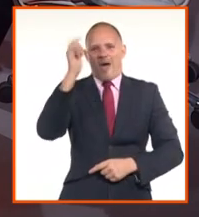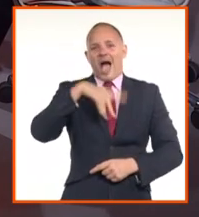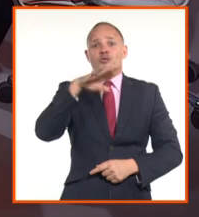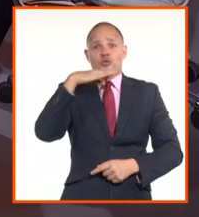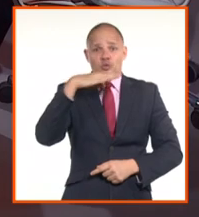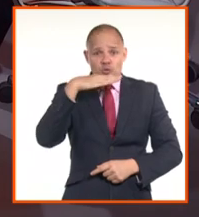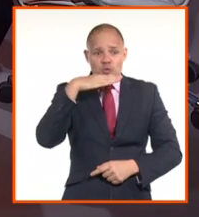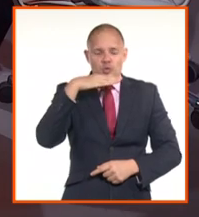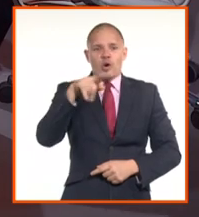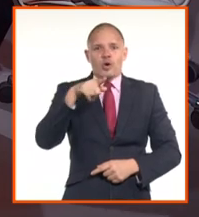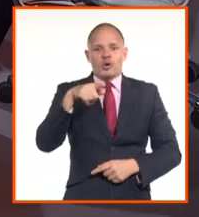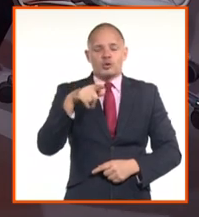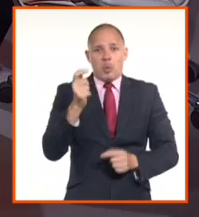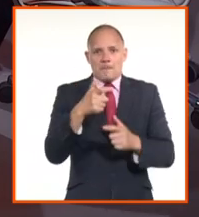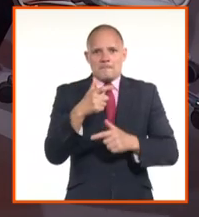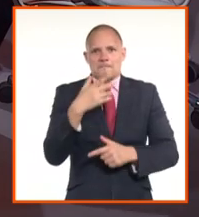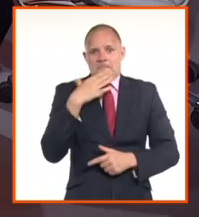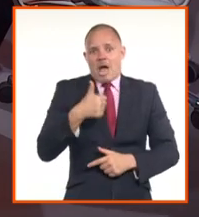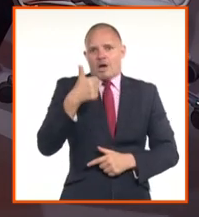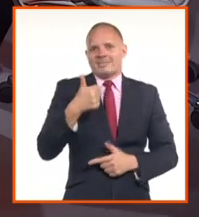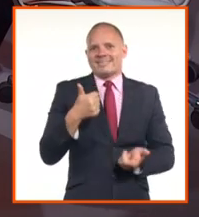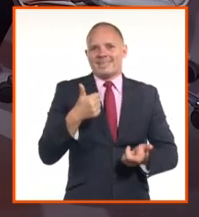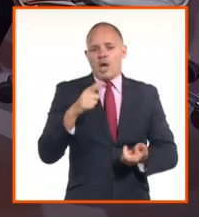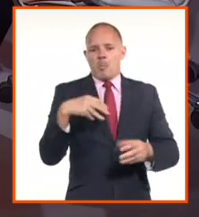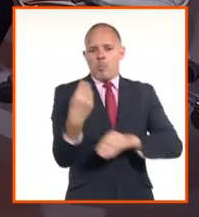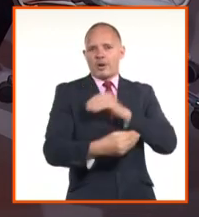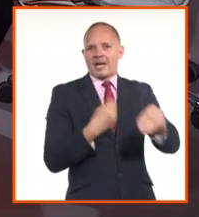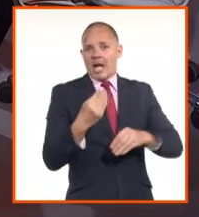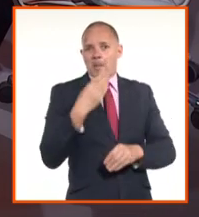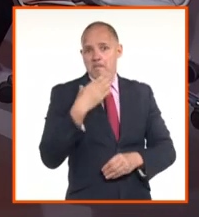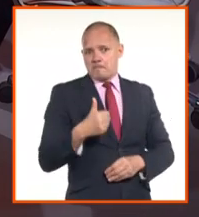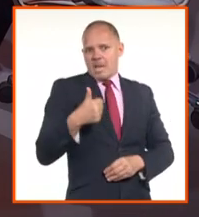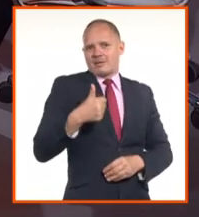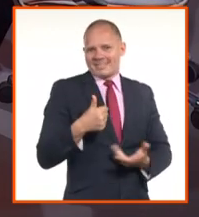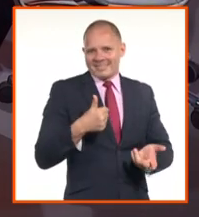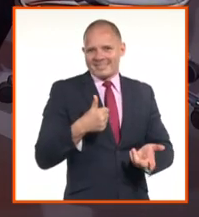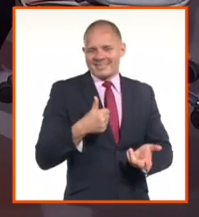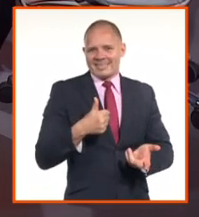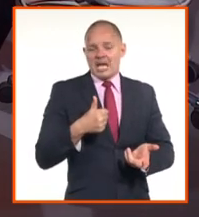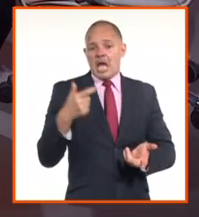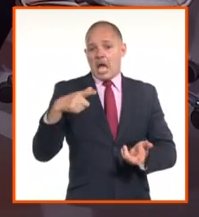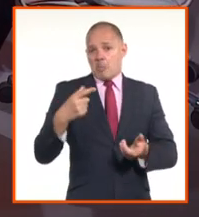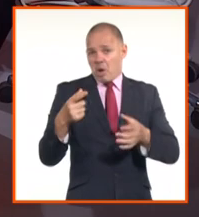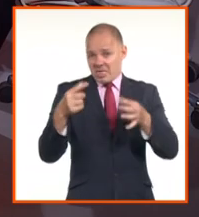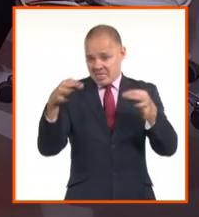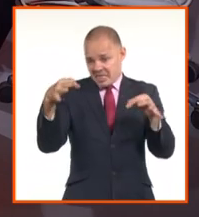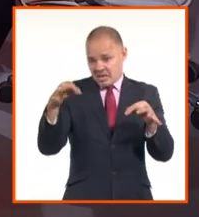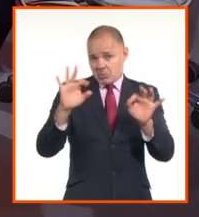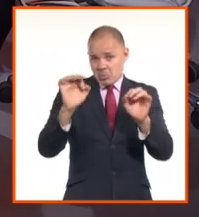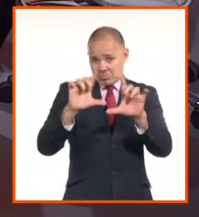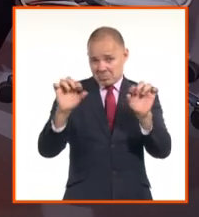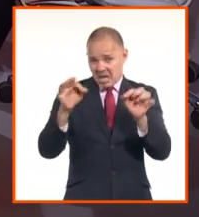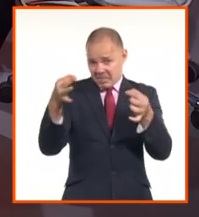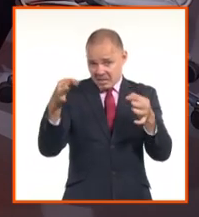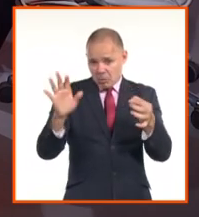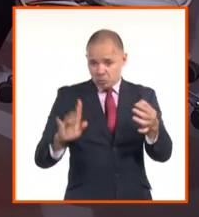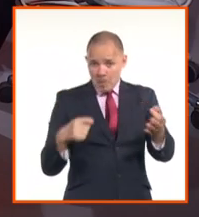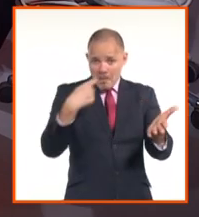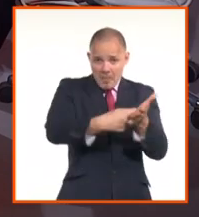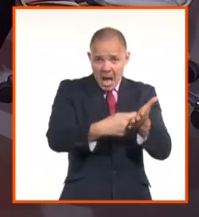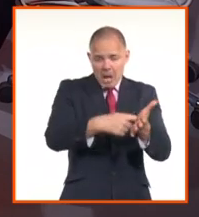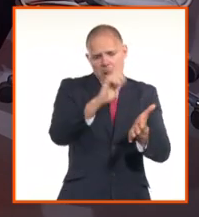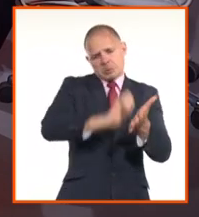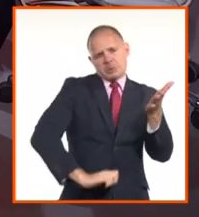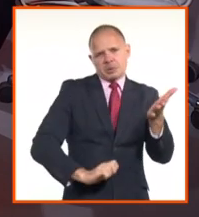Y como decía, responde a la situación que tenemos específicamente con la exportación de las divisas, pero fundamentalmente el dólar estadounidense.